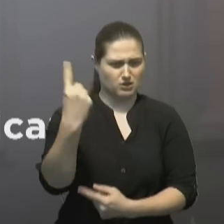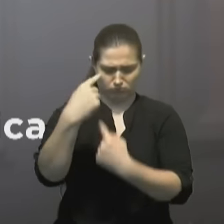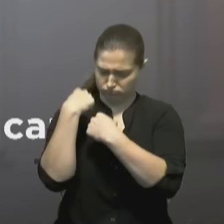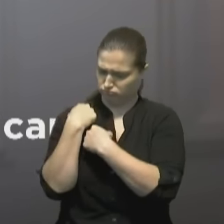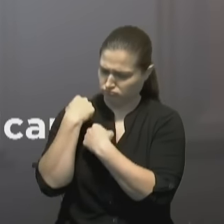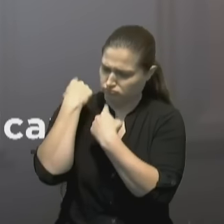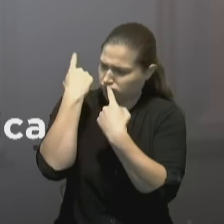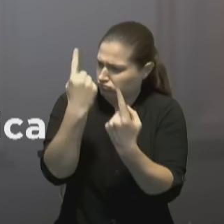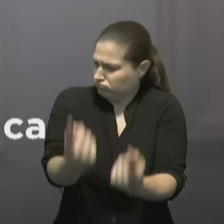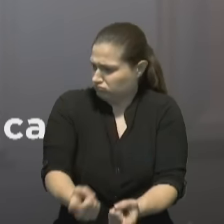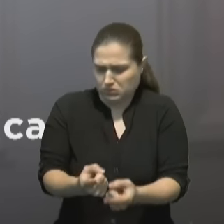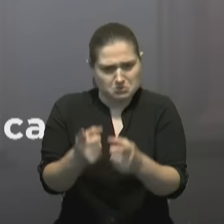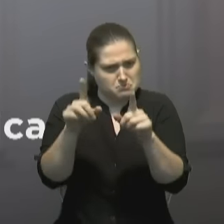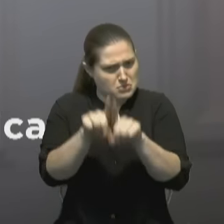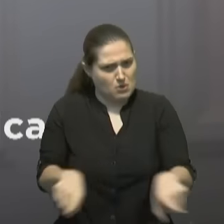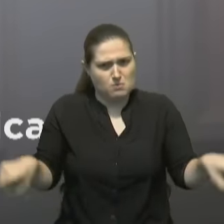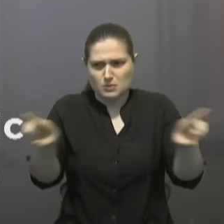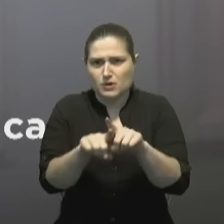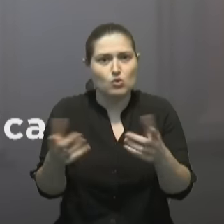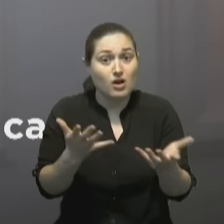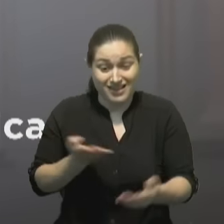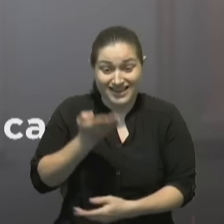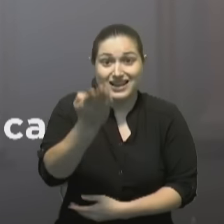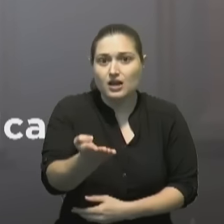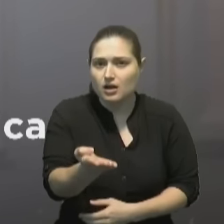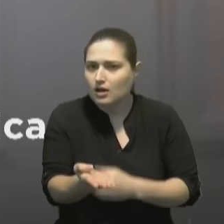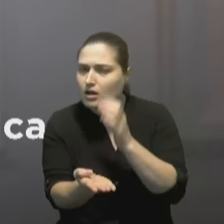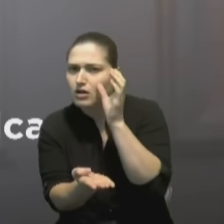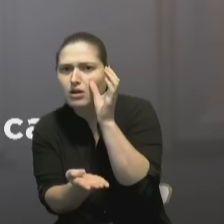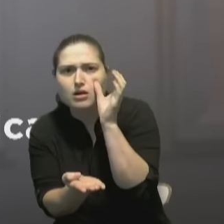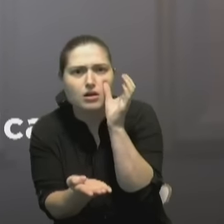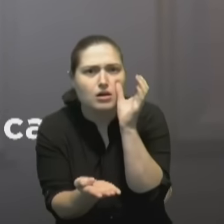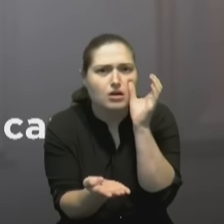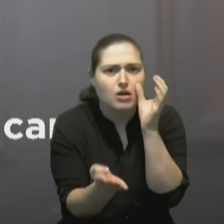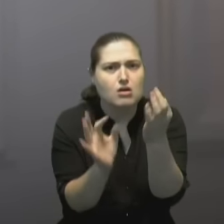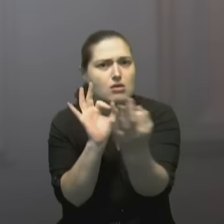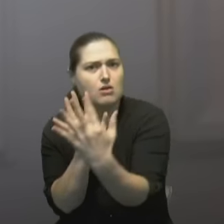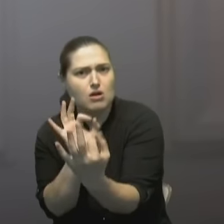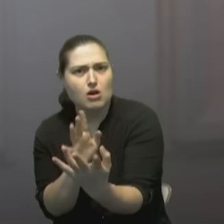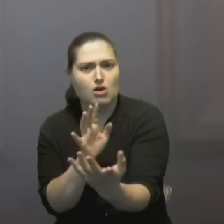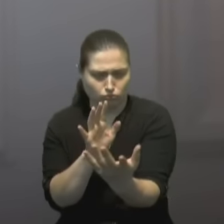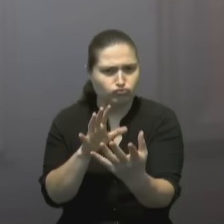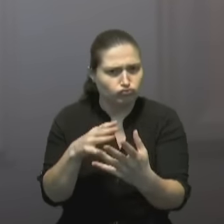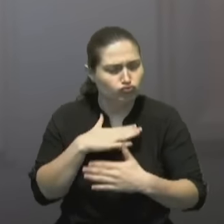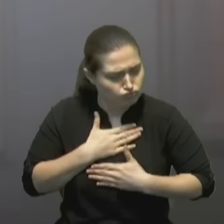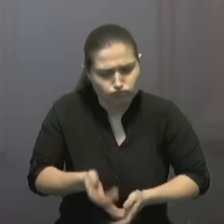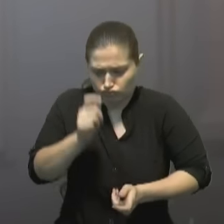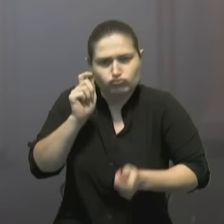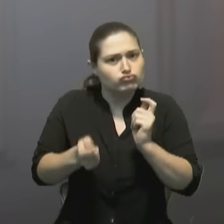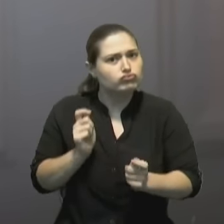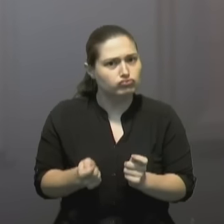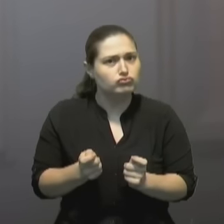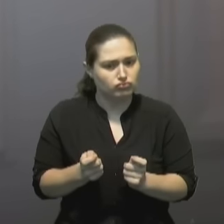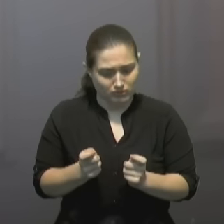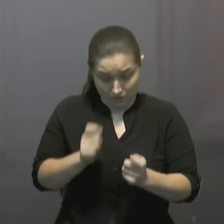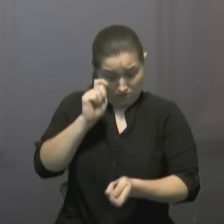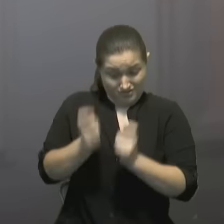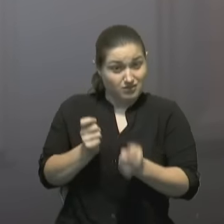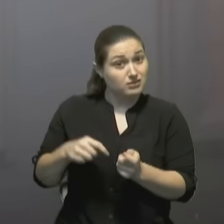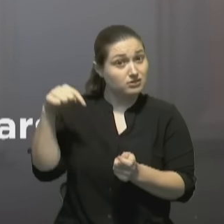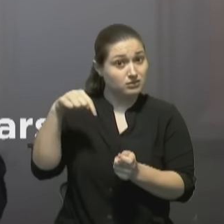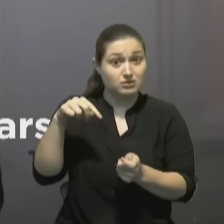proponer, escuchar y, si es necesario, rectificar. Corregir es reconocer que las